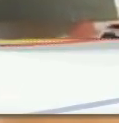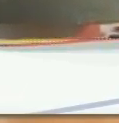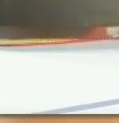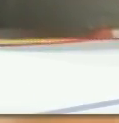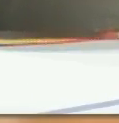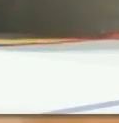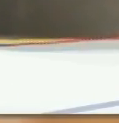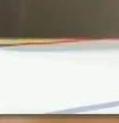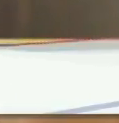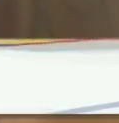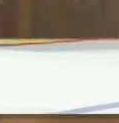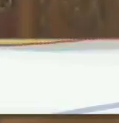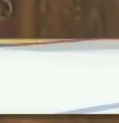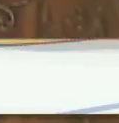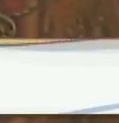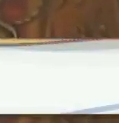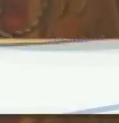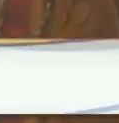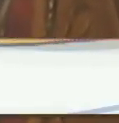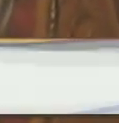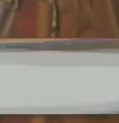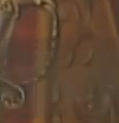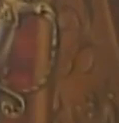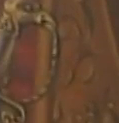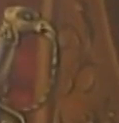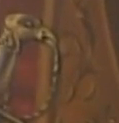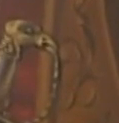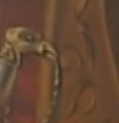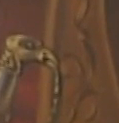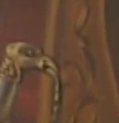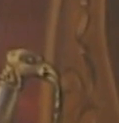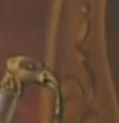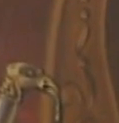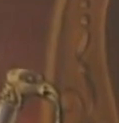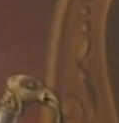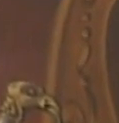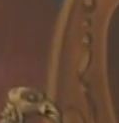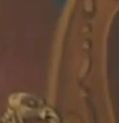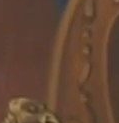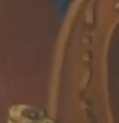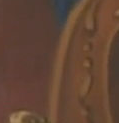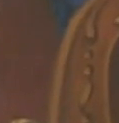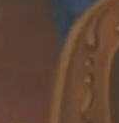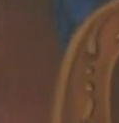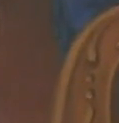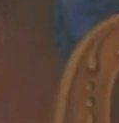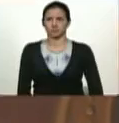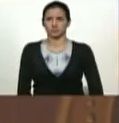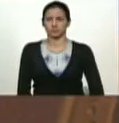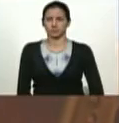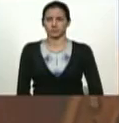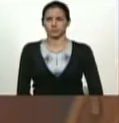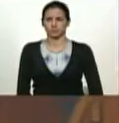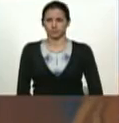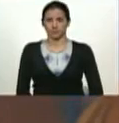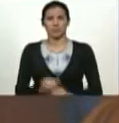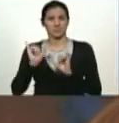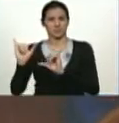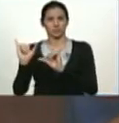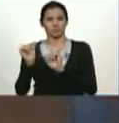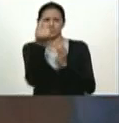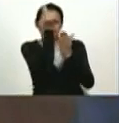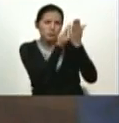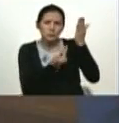años, utilizó los bocetos e hizo un cuadro, que es una obra de arte que descubrimos aquí mismo, en Palacio de